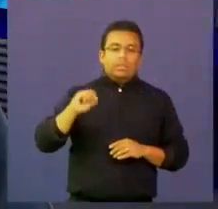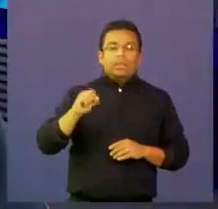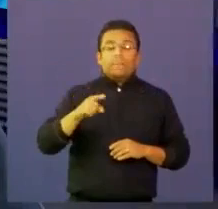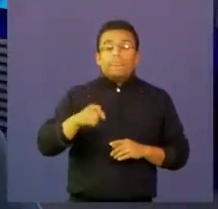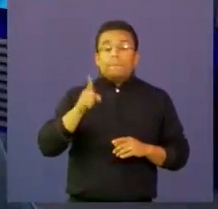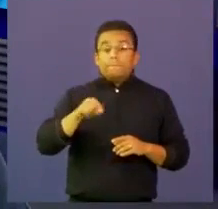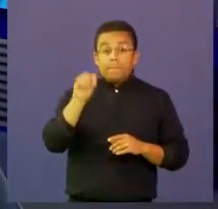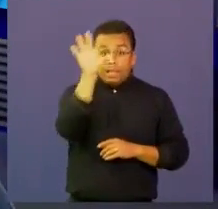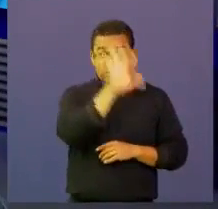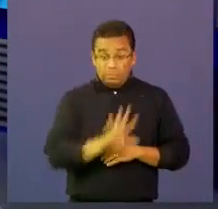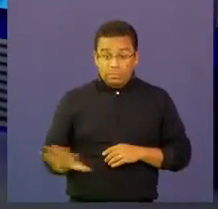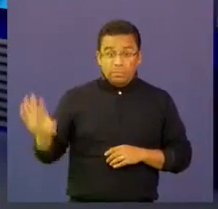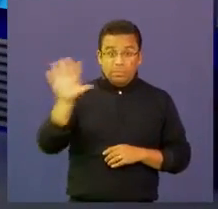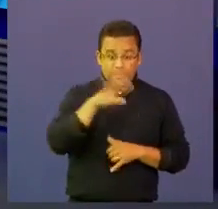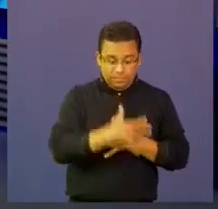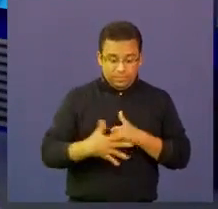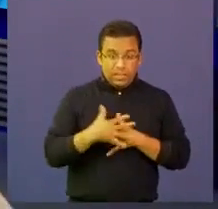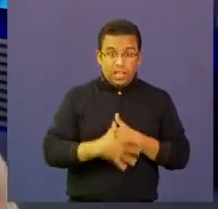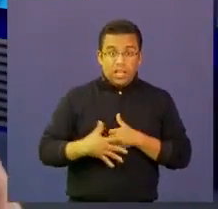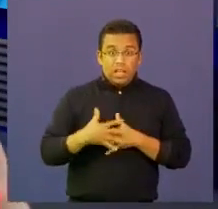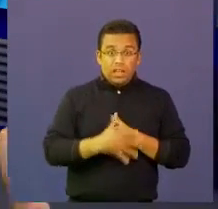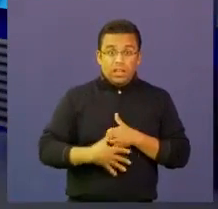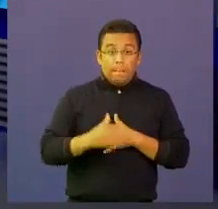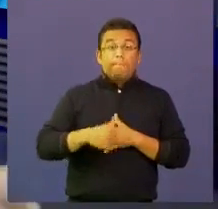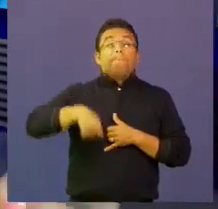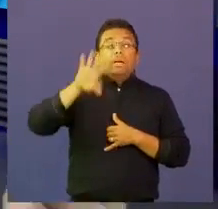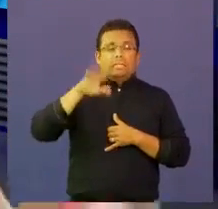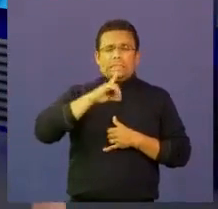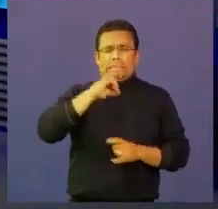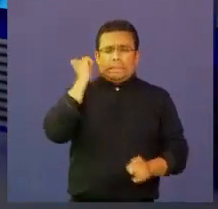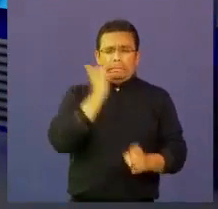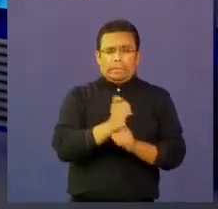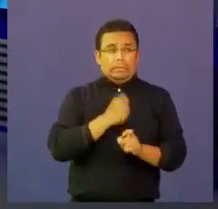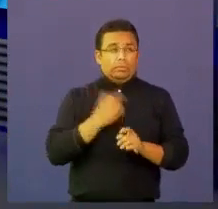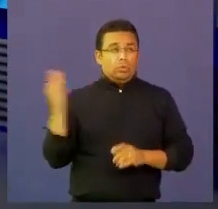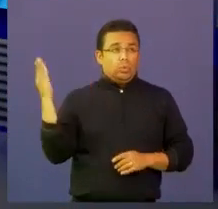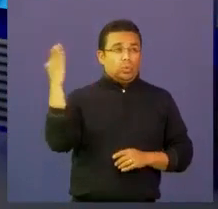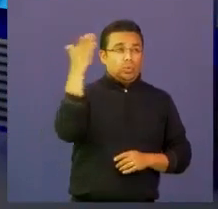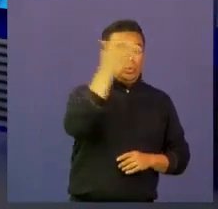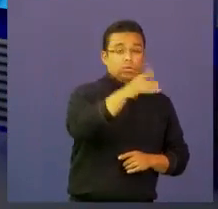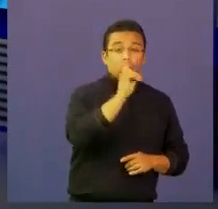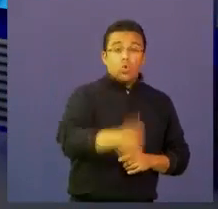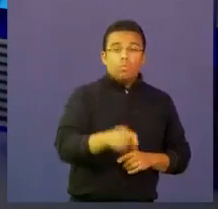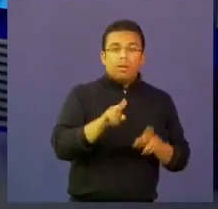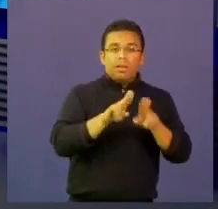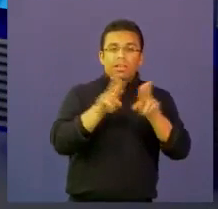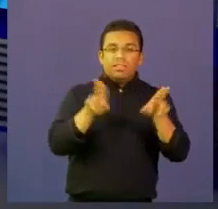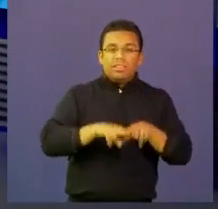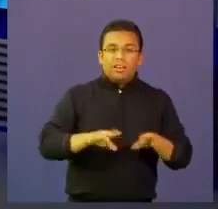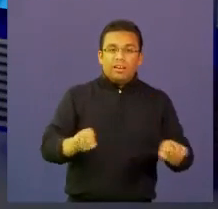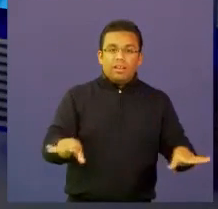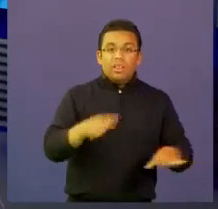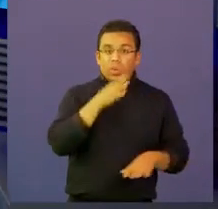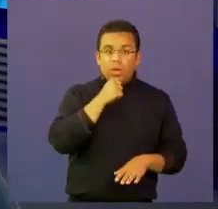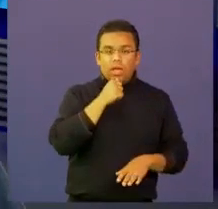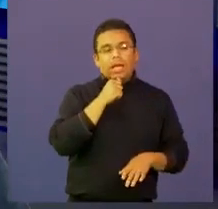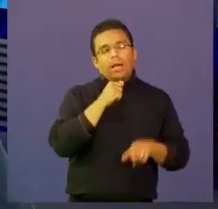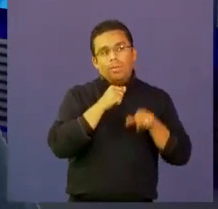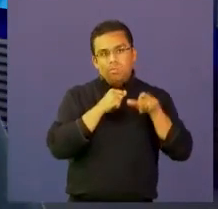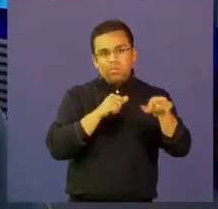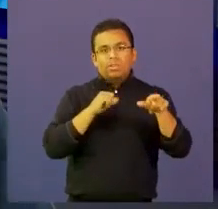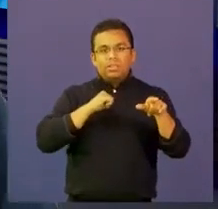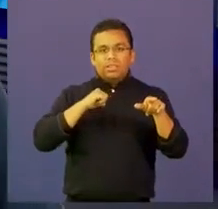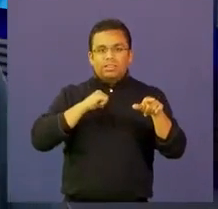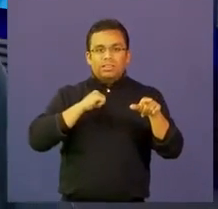geográficas que uno creería que tienen mayor dificultad de acceso a conectividad, también hay herramientas offline que les está